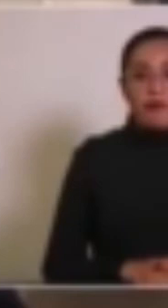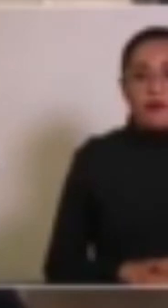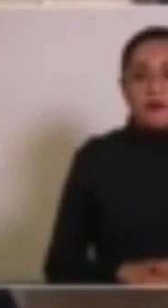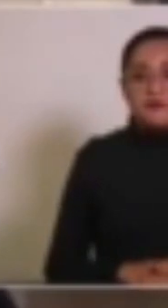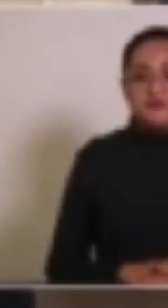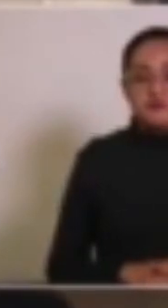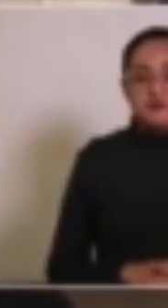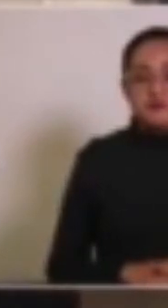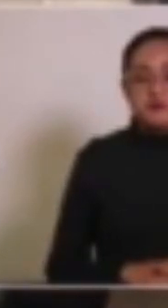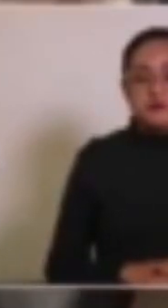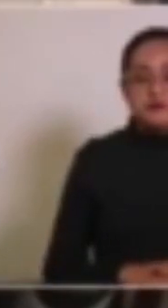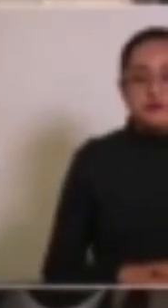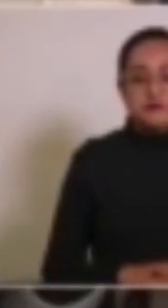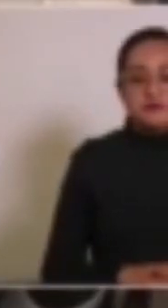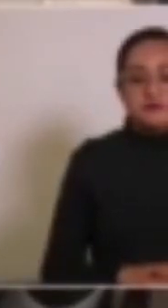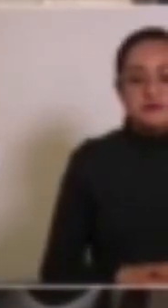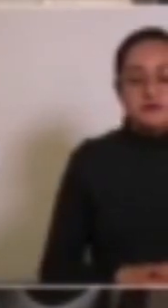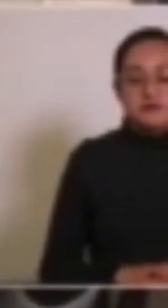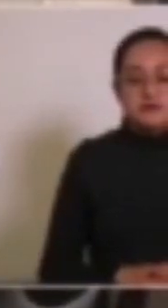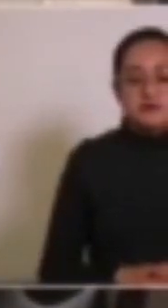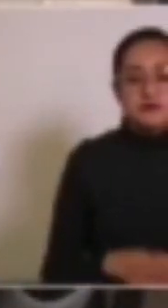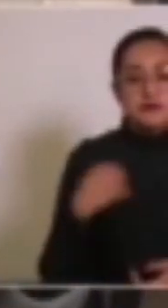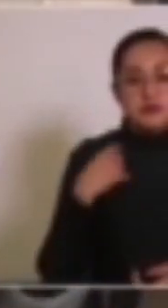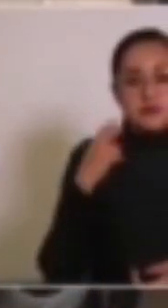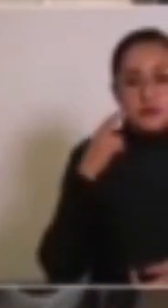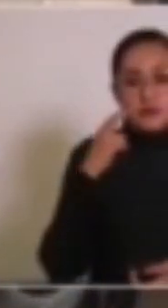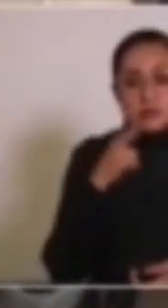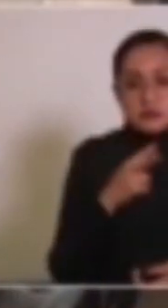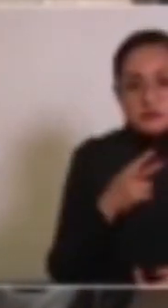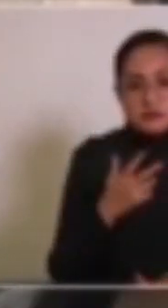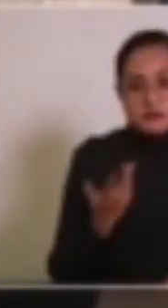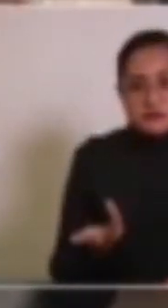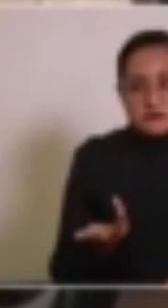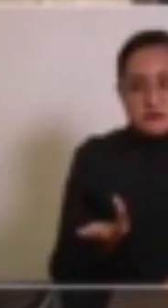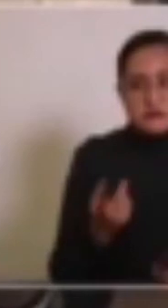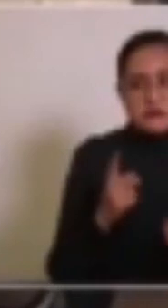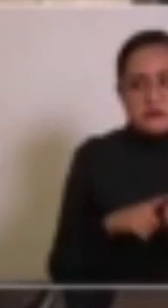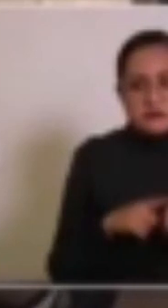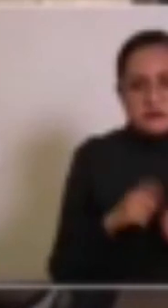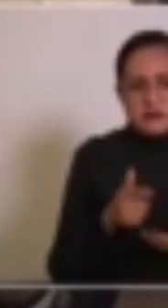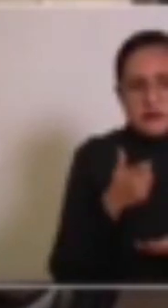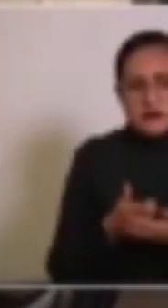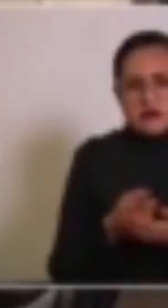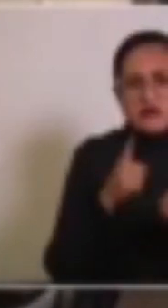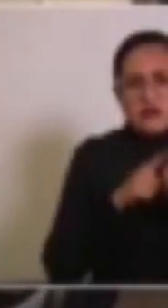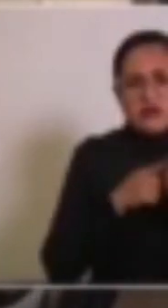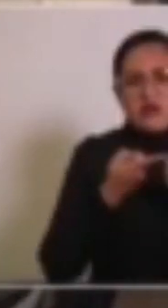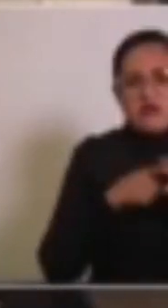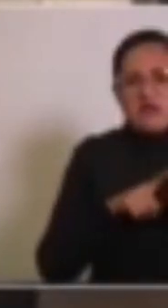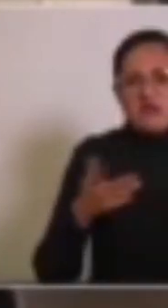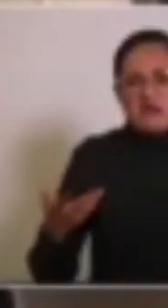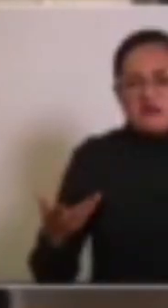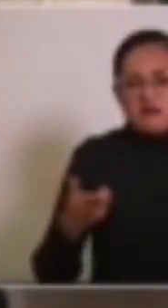de algo que nunca se construyó, nunca se empezó. Eso es